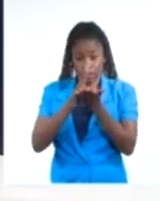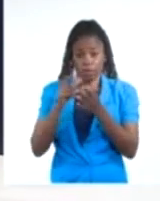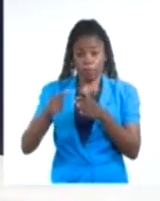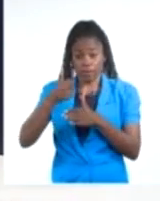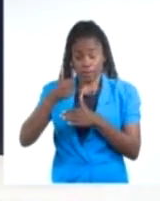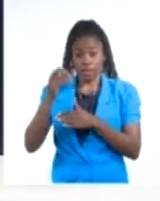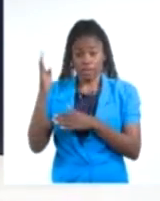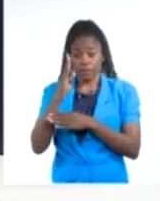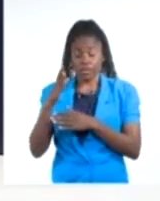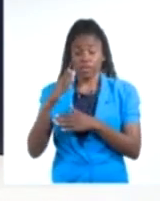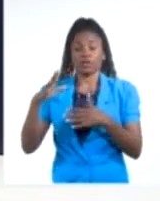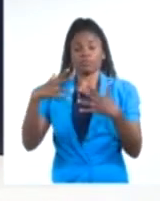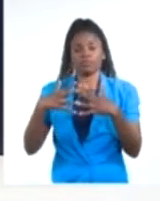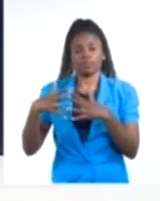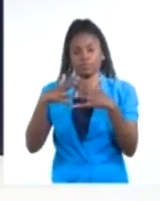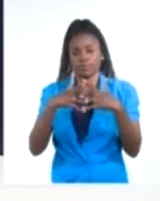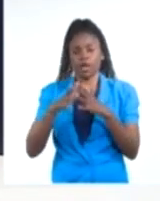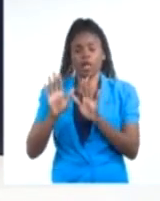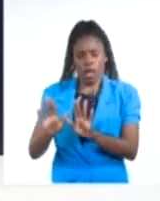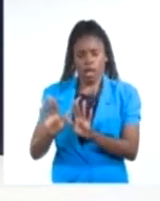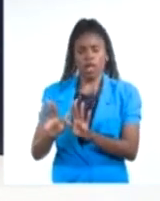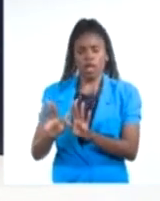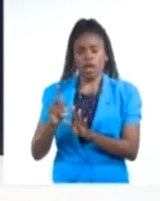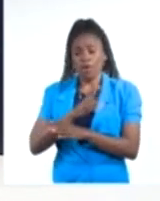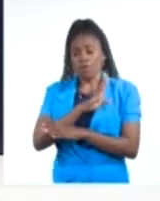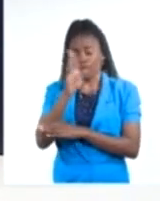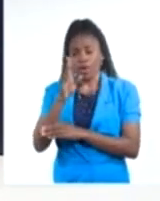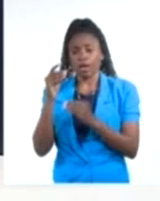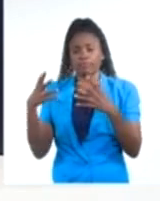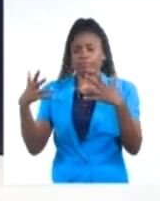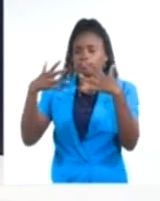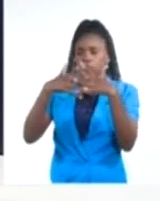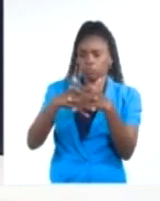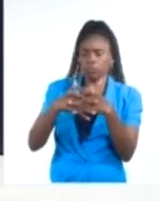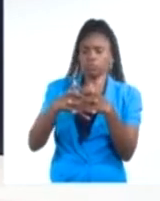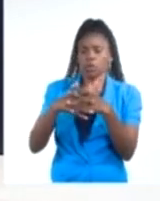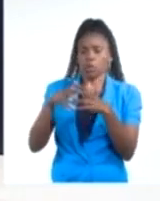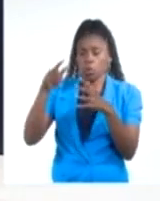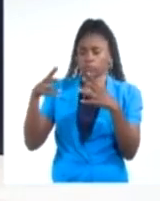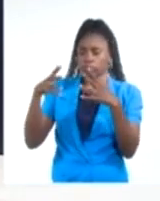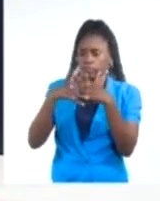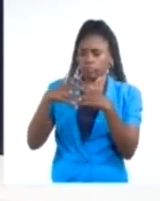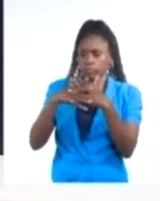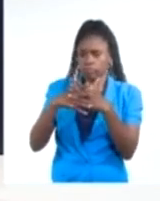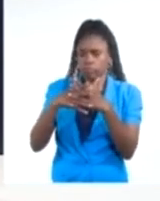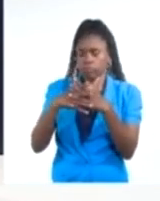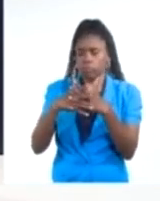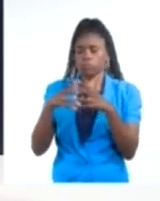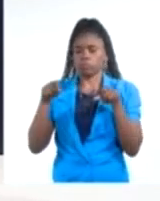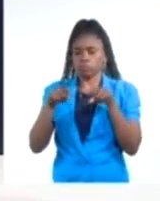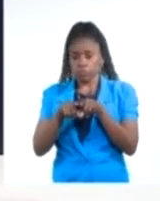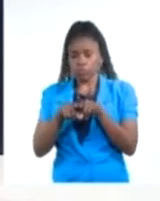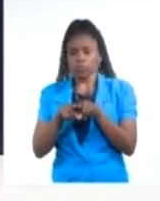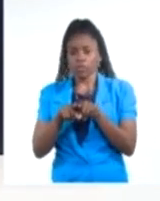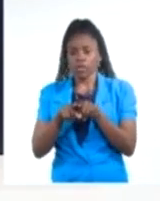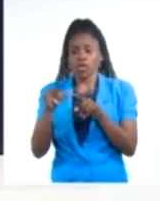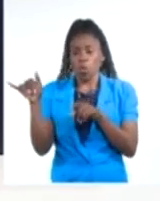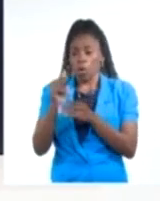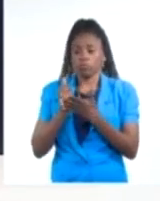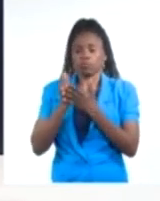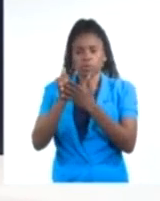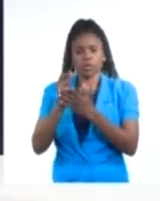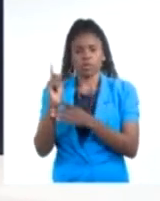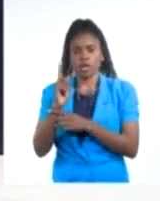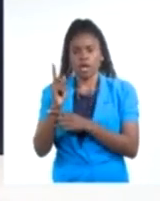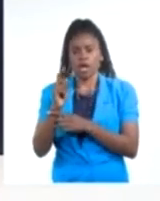la pena detenerse, porque si bien Lula fue a reforzar lazos con Washington, a potenciar áreas de cooperación, también fue